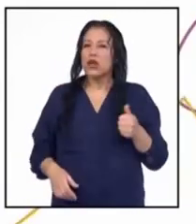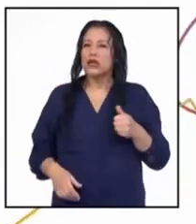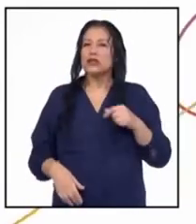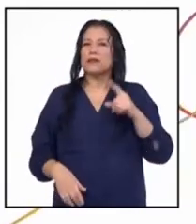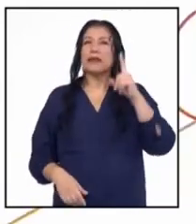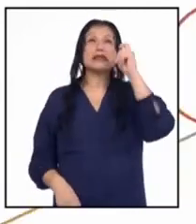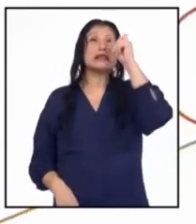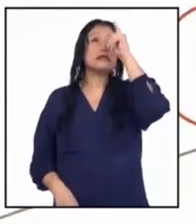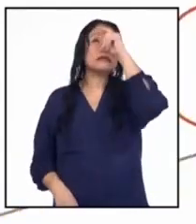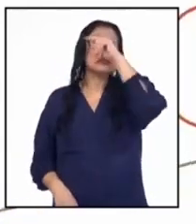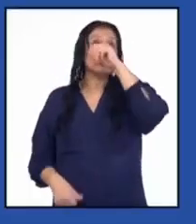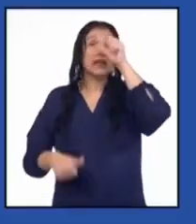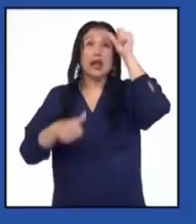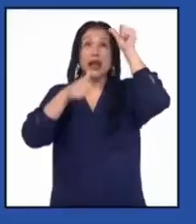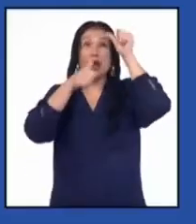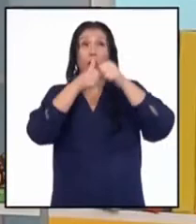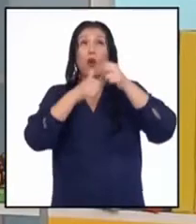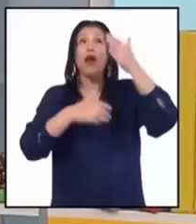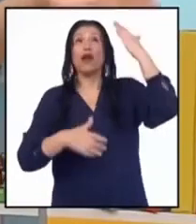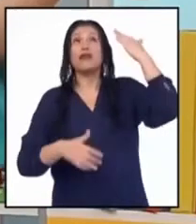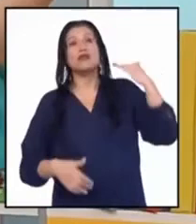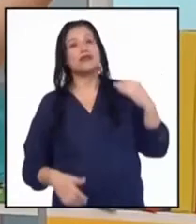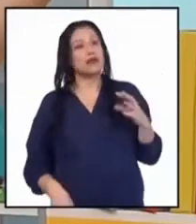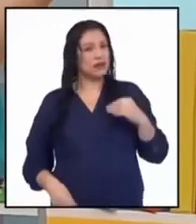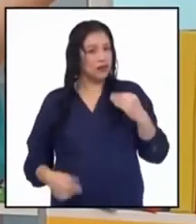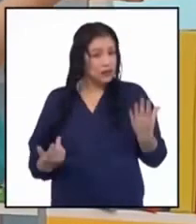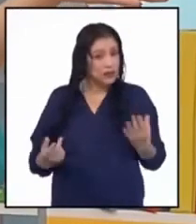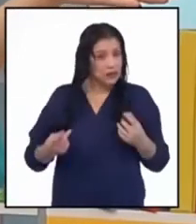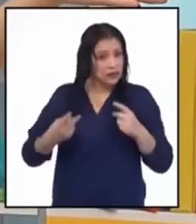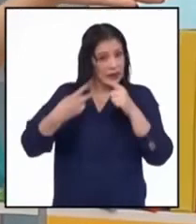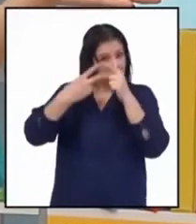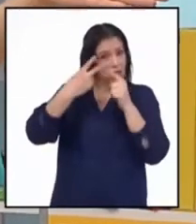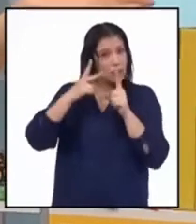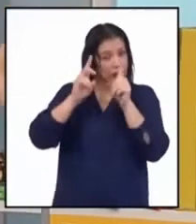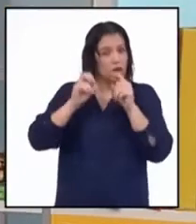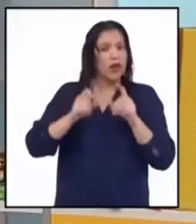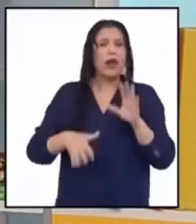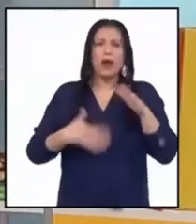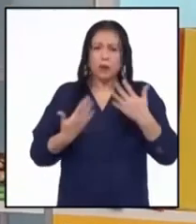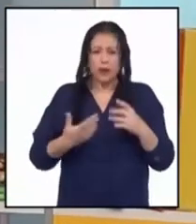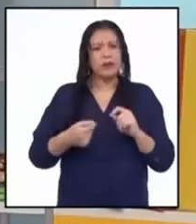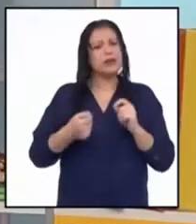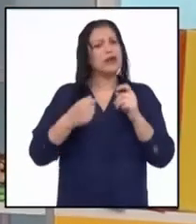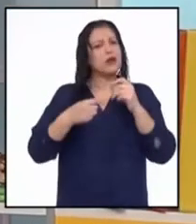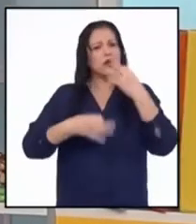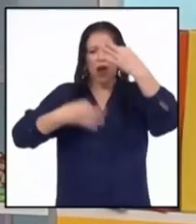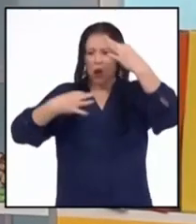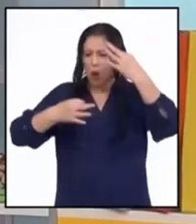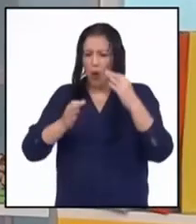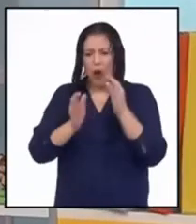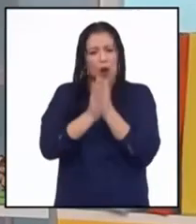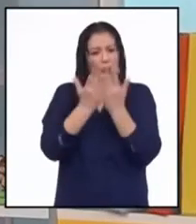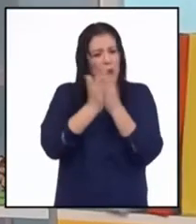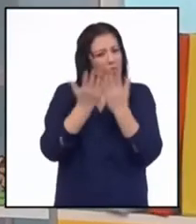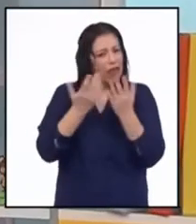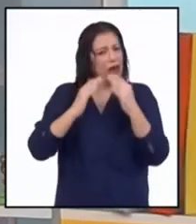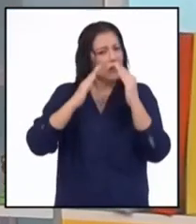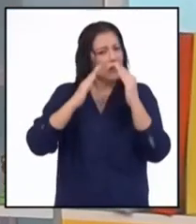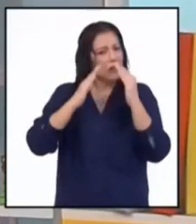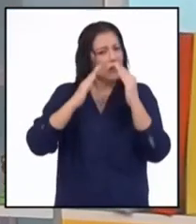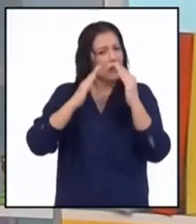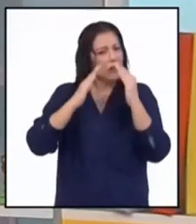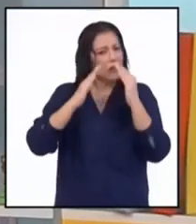difíciles recuerdos que tienen? Pueden ir escribiendo sus testimonios en una hoja o en sus cuadernos de Aprendo en Casa.